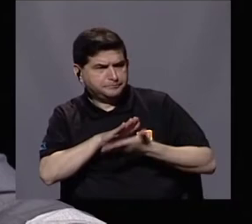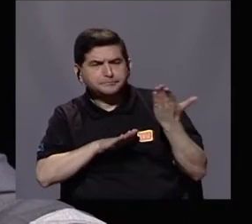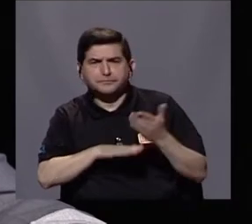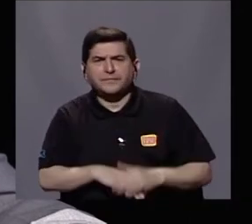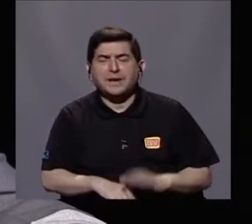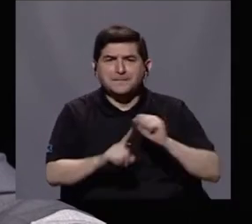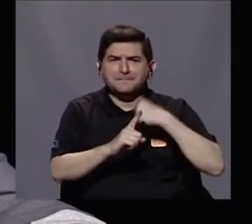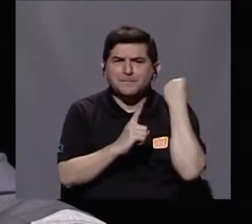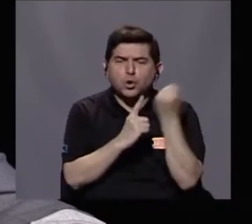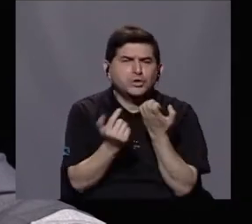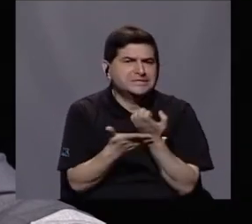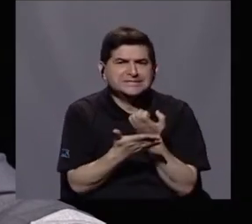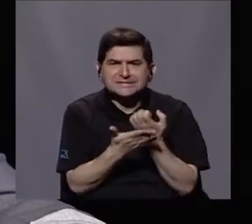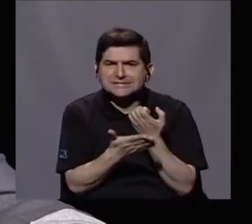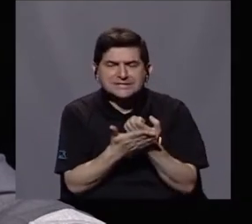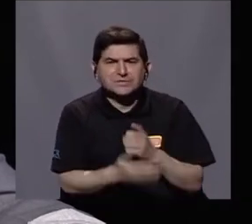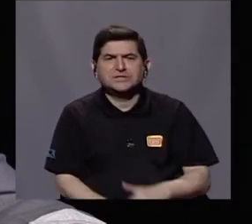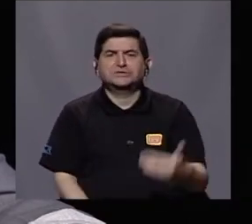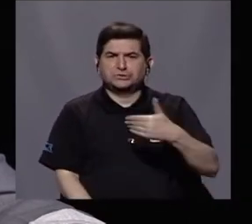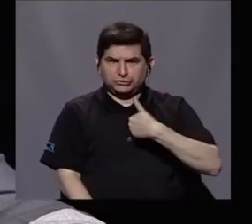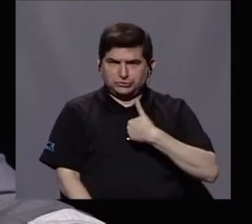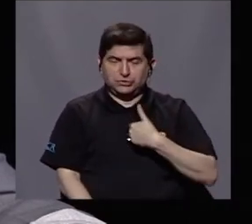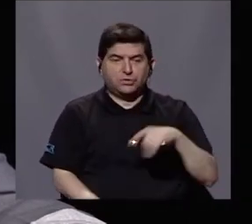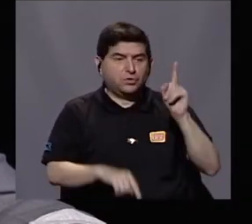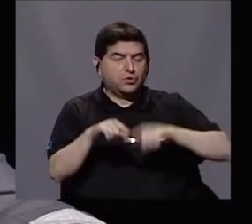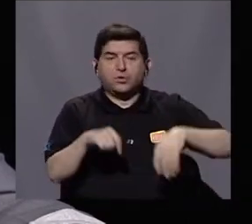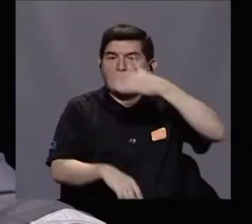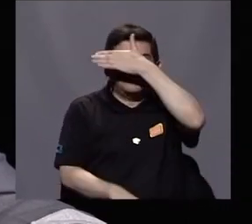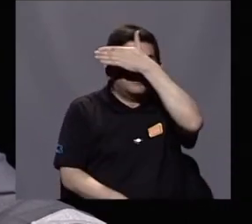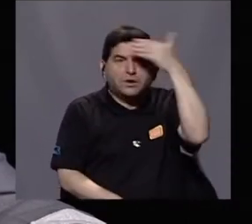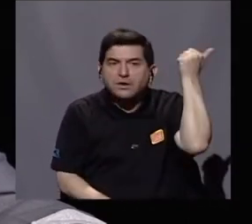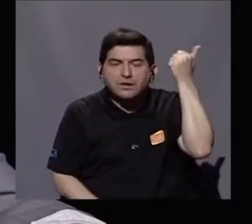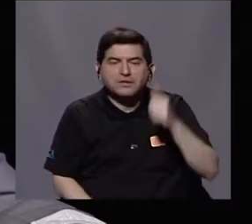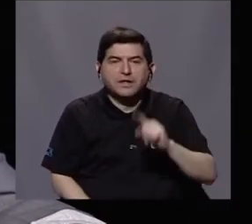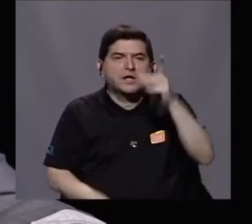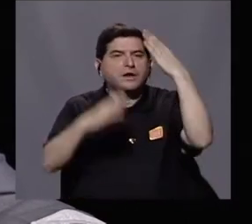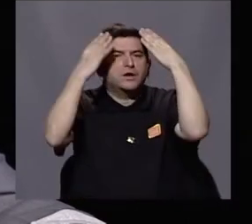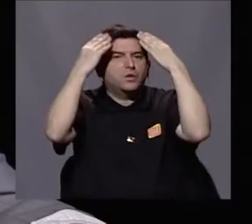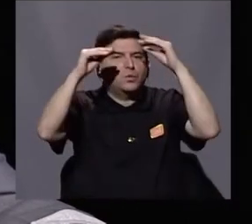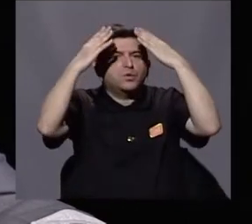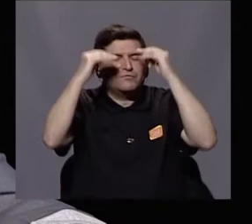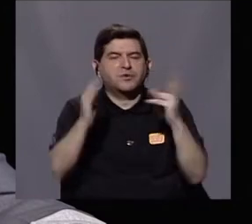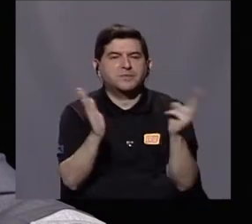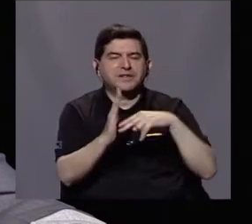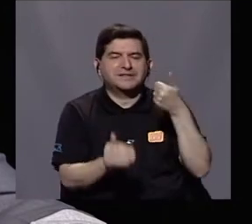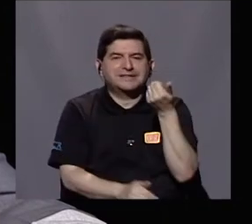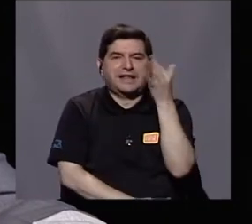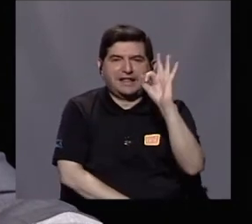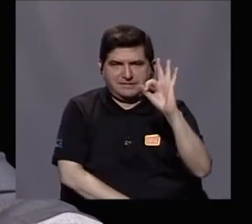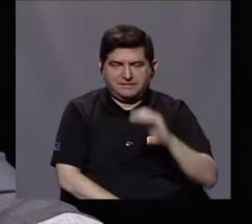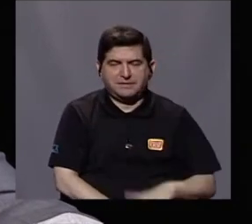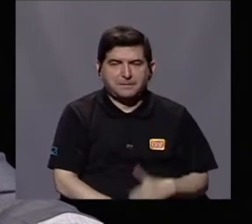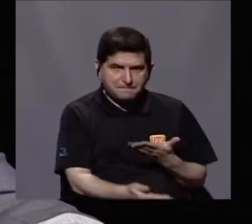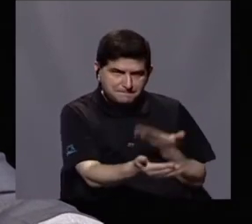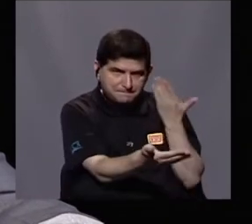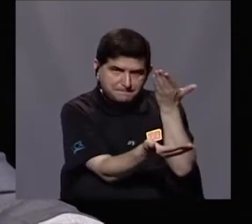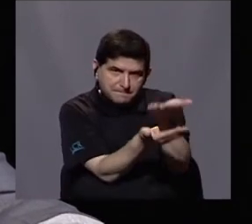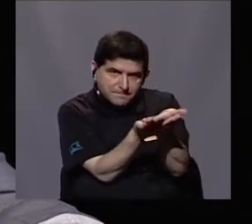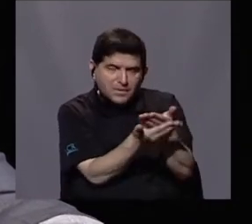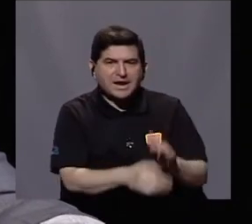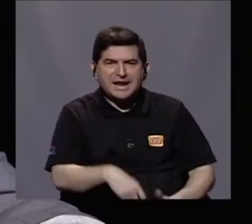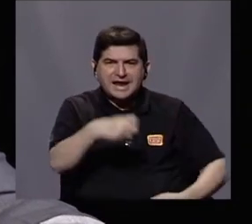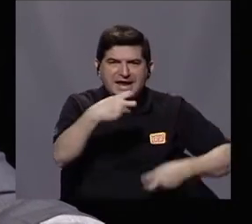las condiciones económicas que están viviendo, no podemos dejar de lado un informe en el 2019 que planteaba